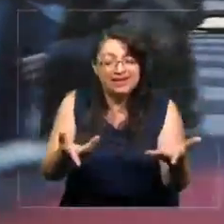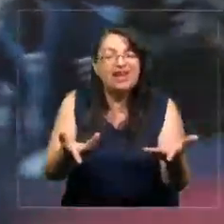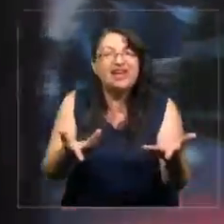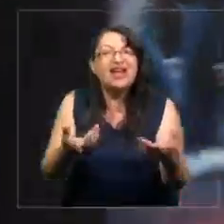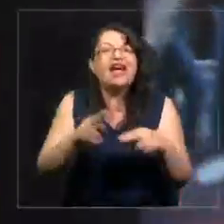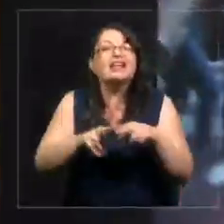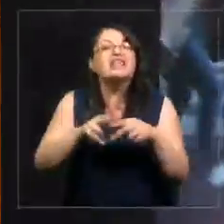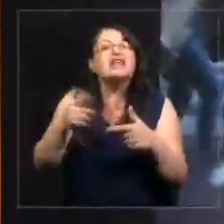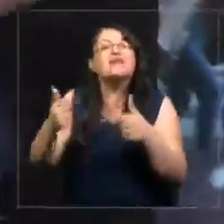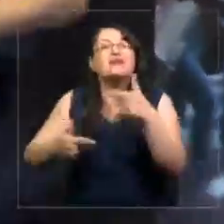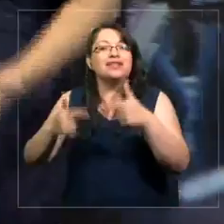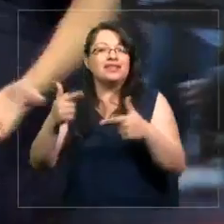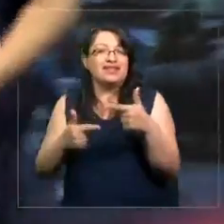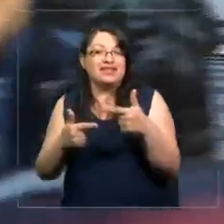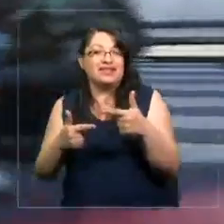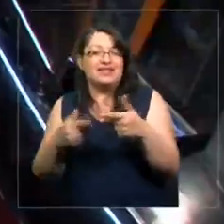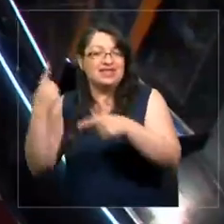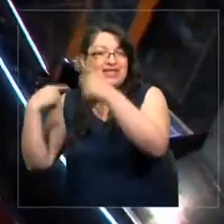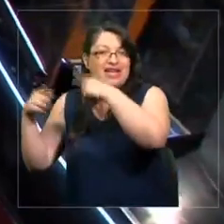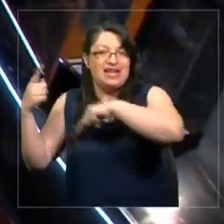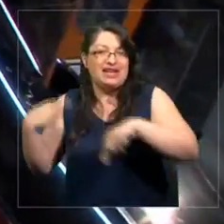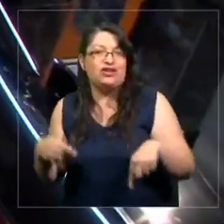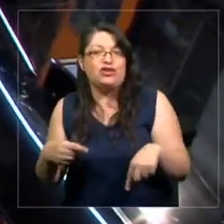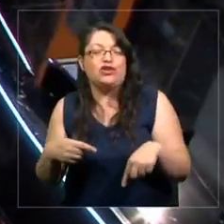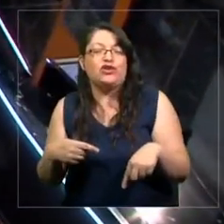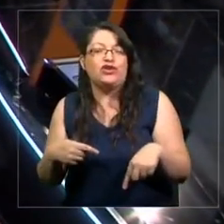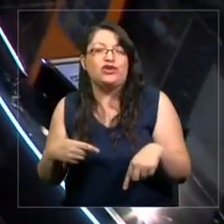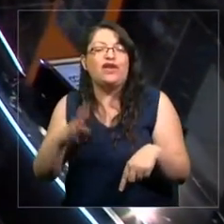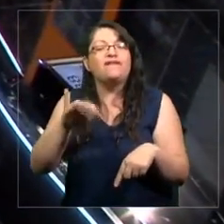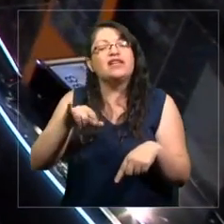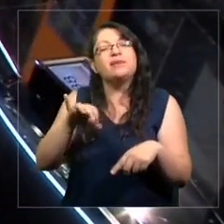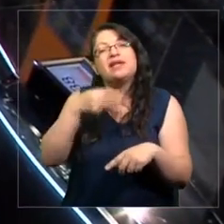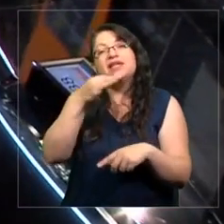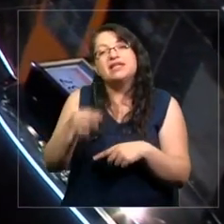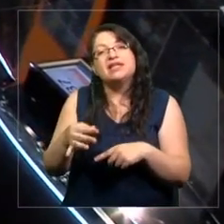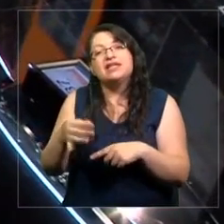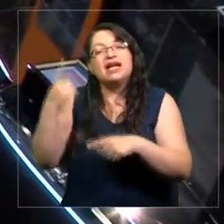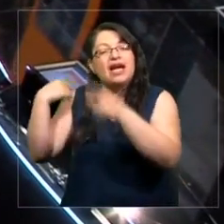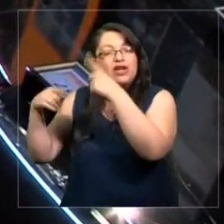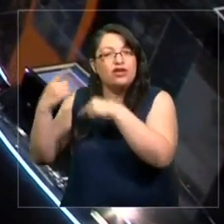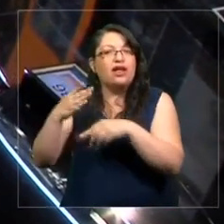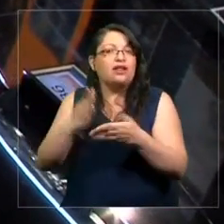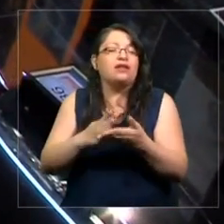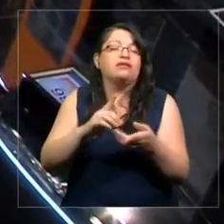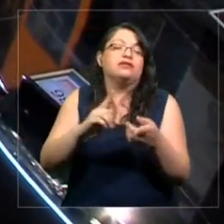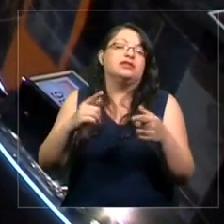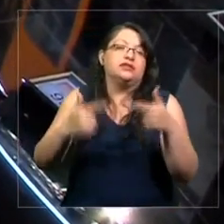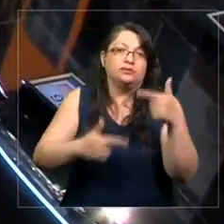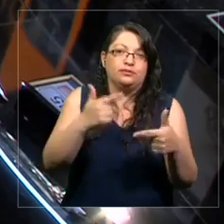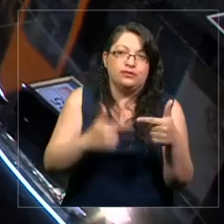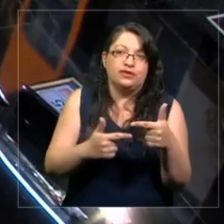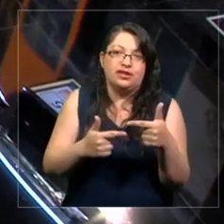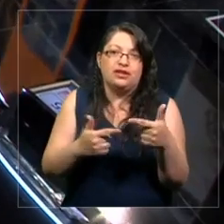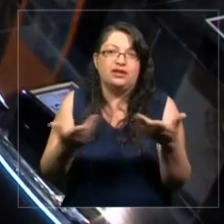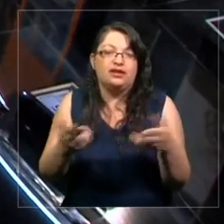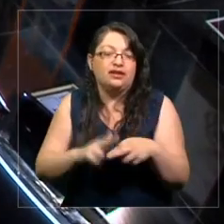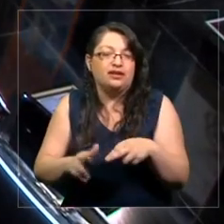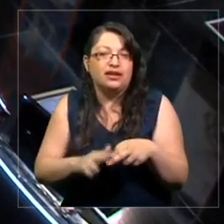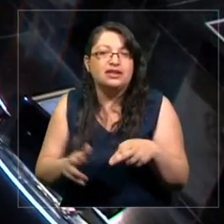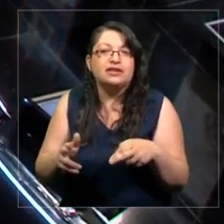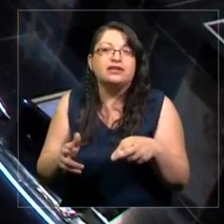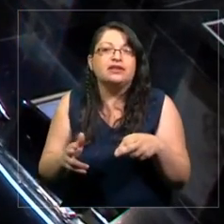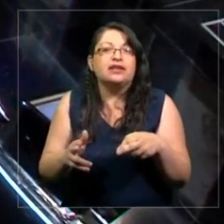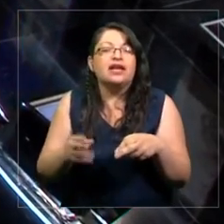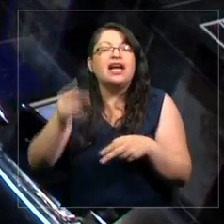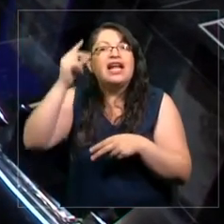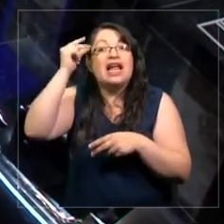politizar la historia. ¿Y qué quiere decir esto? Benjamin aboga por la politización de la historia, que precisamente se propone desmantelar la idea